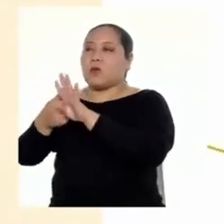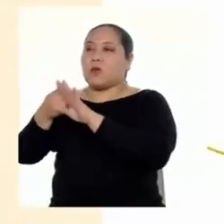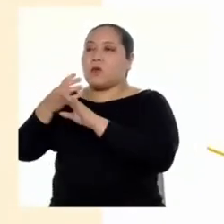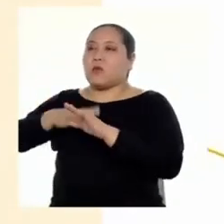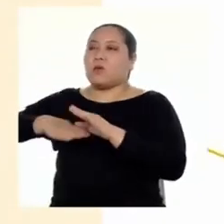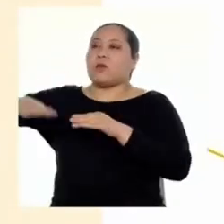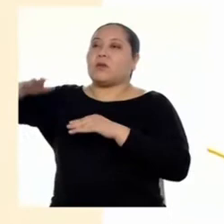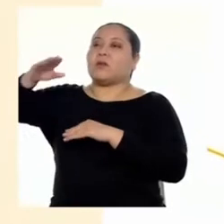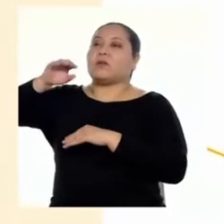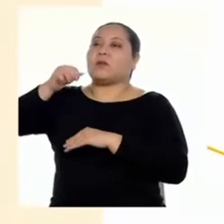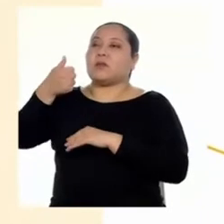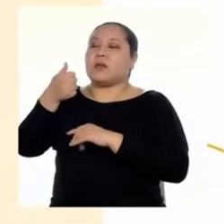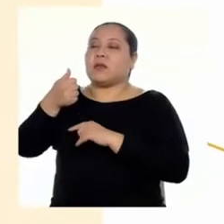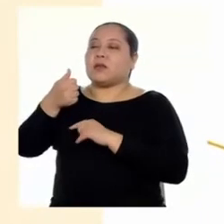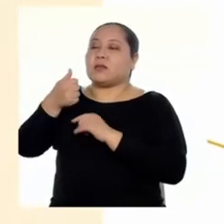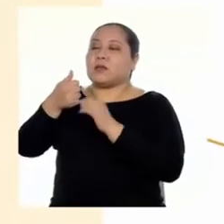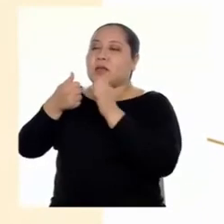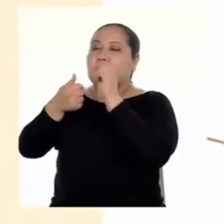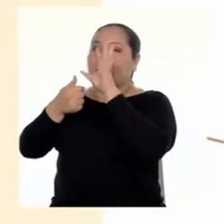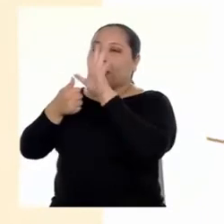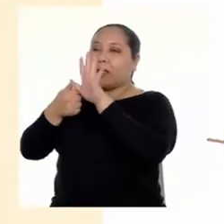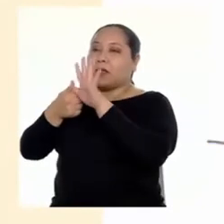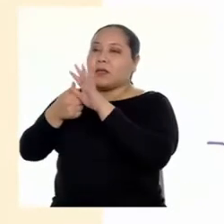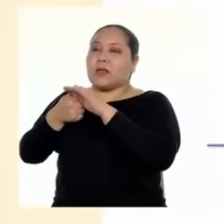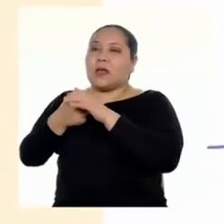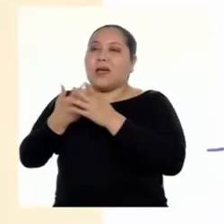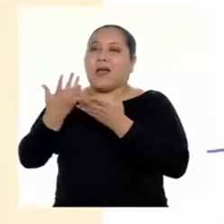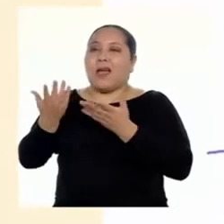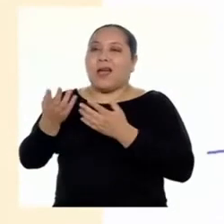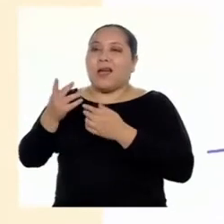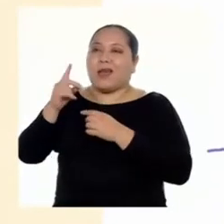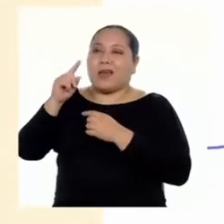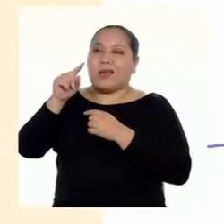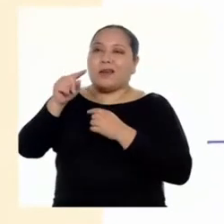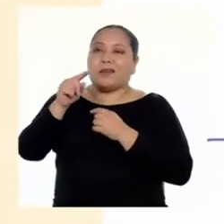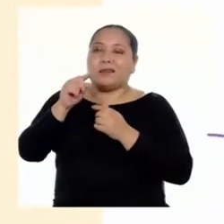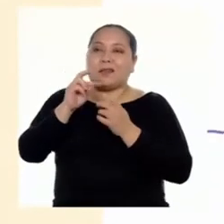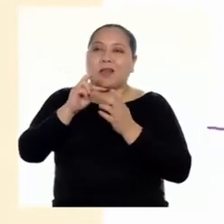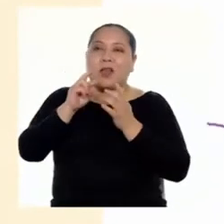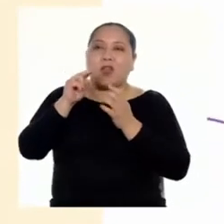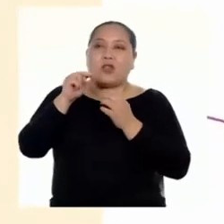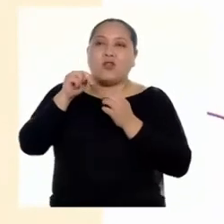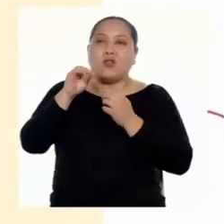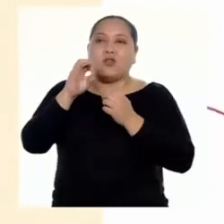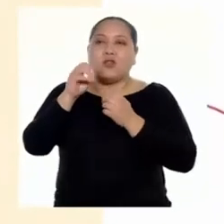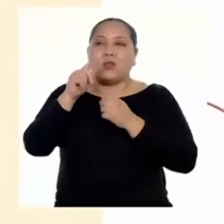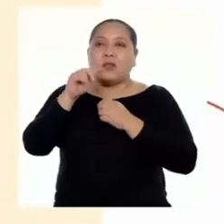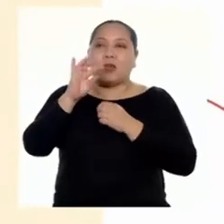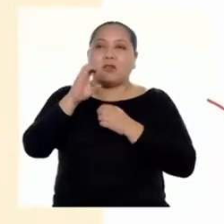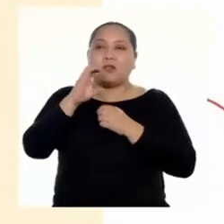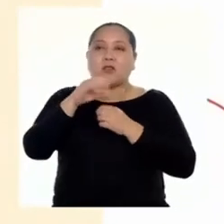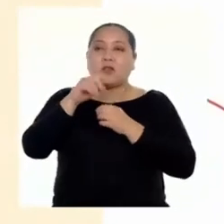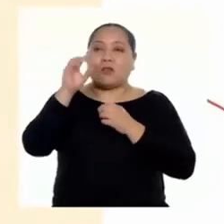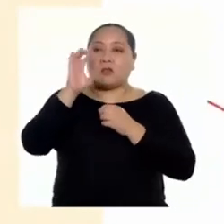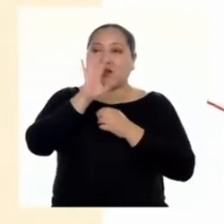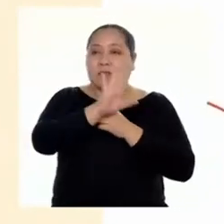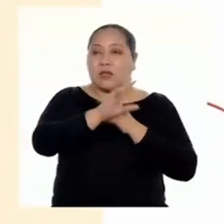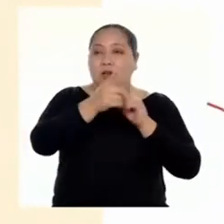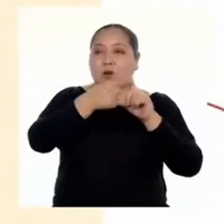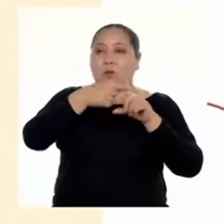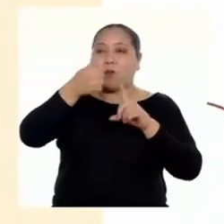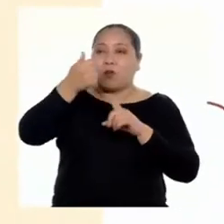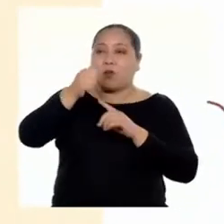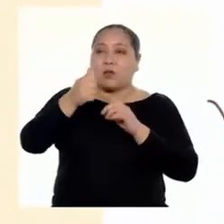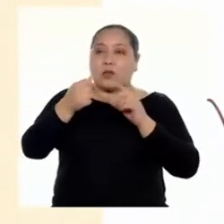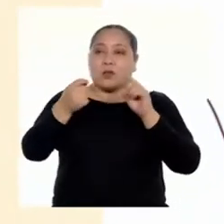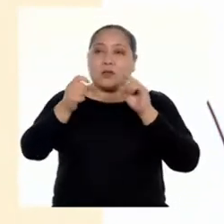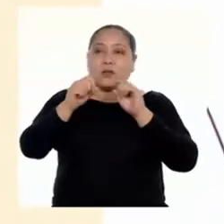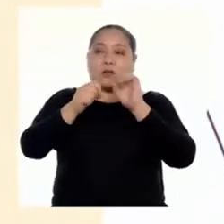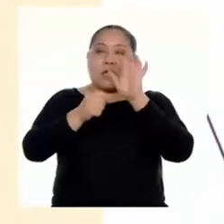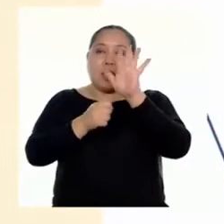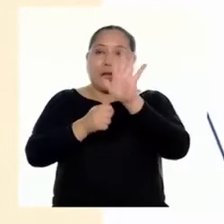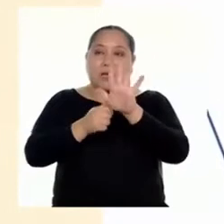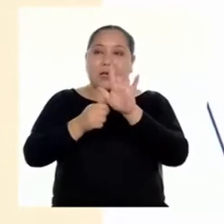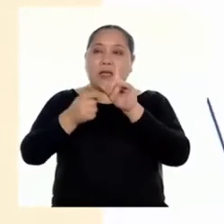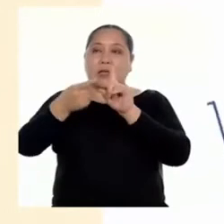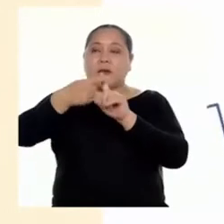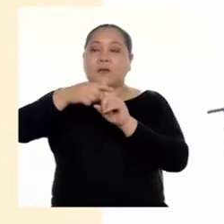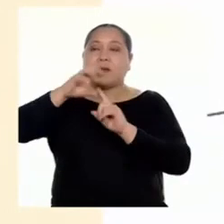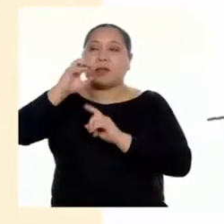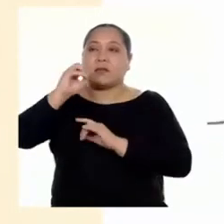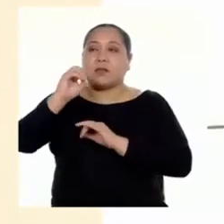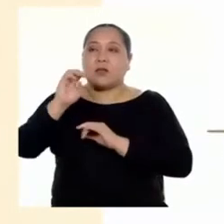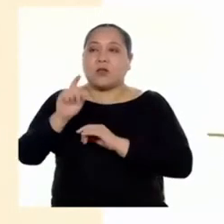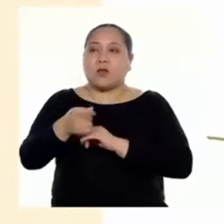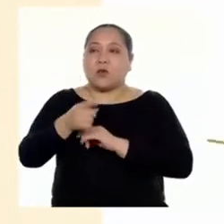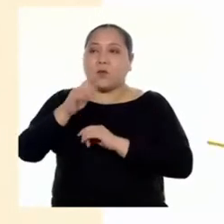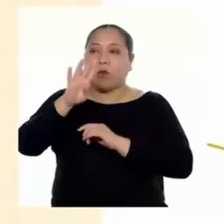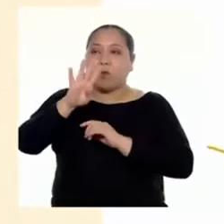en 10 elevado a la quinta. Entonces, nuestra notación científica es 5 por 10 elevado a la quinta, más